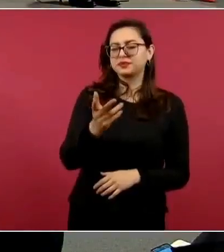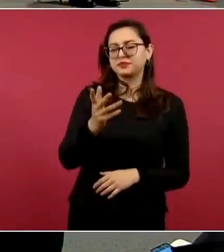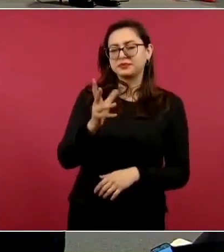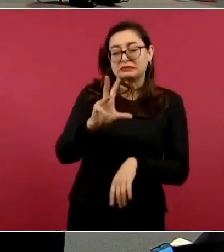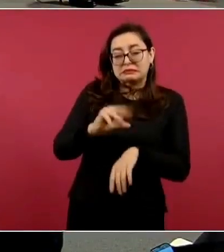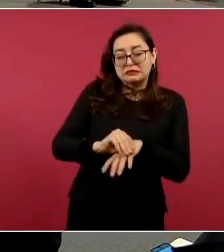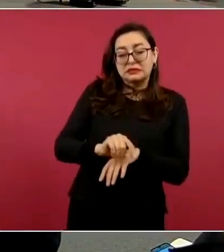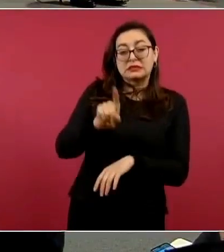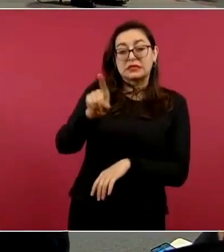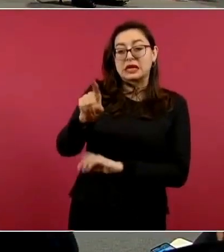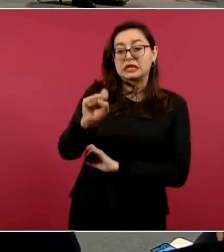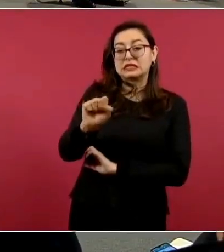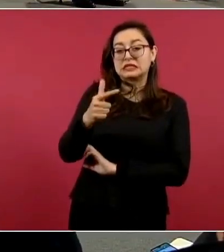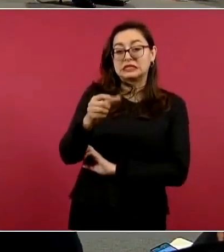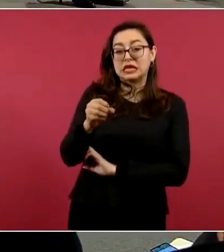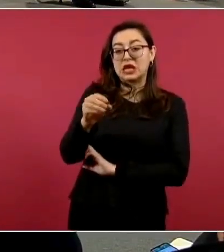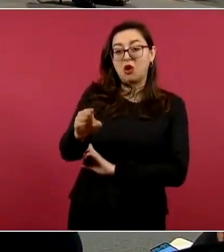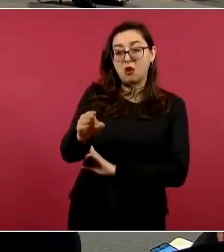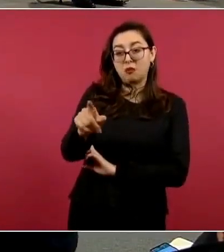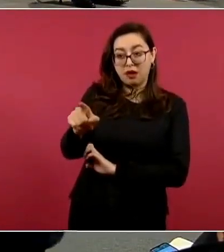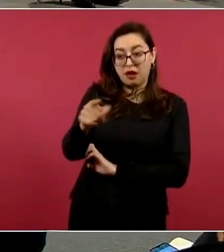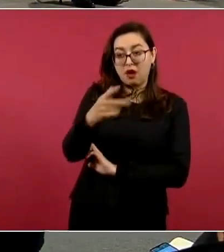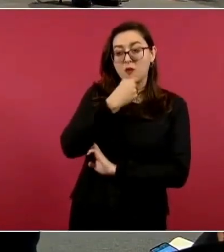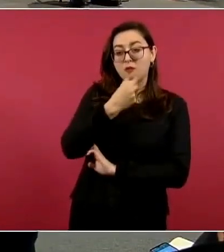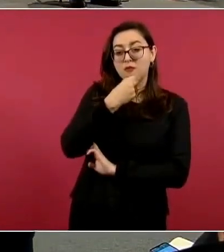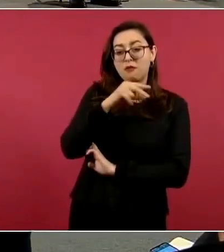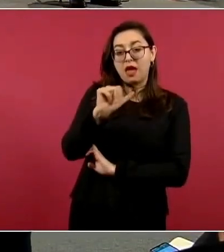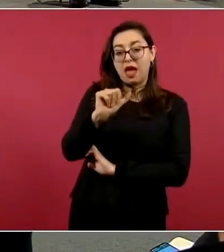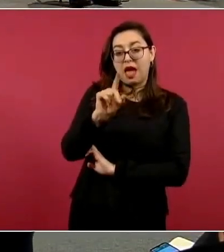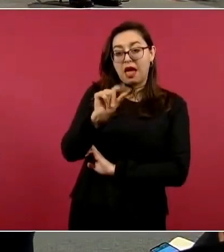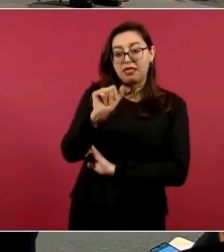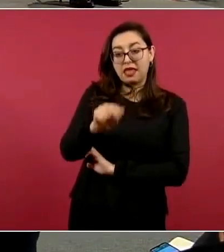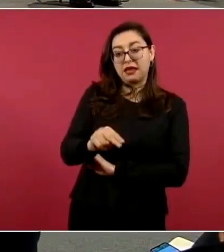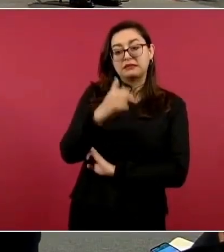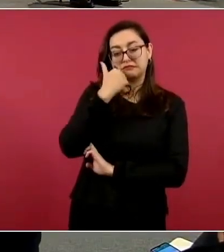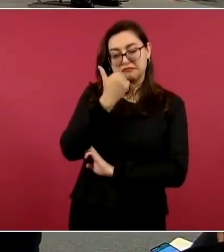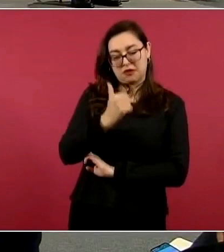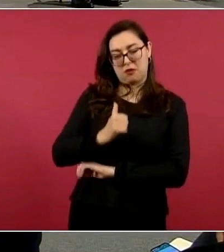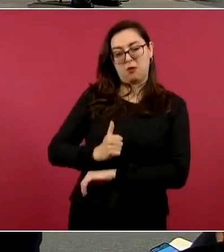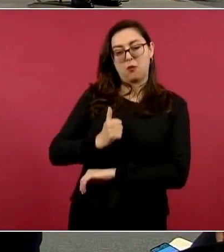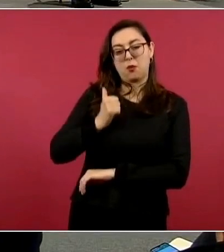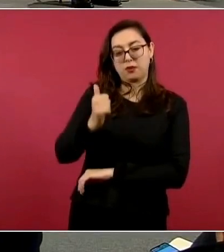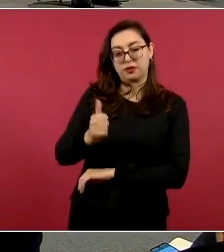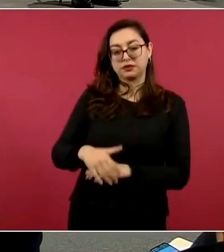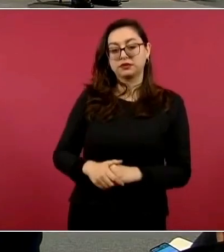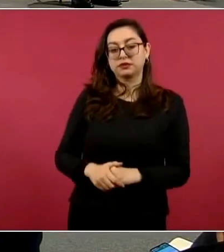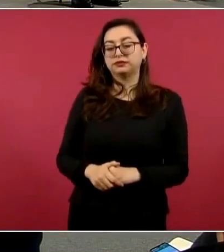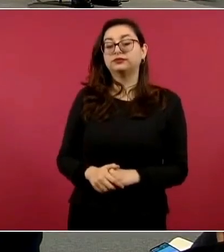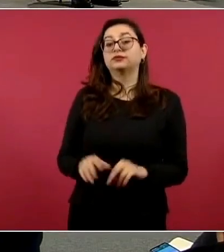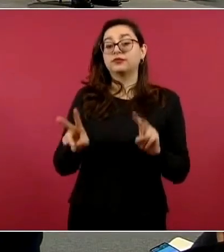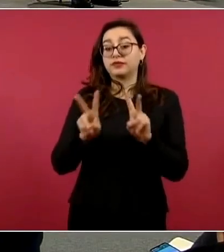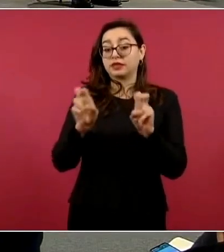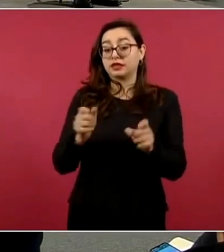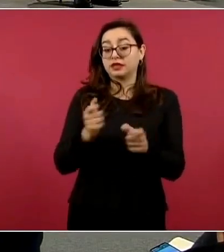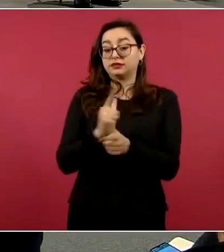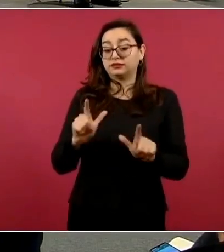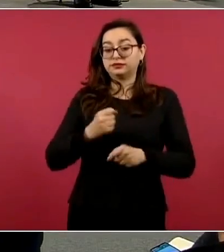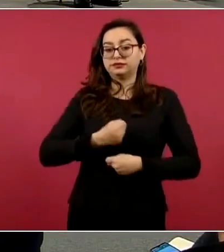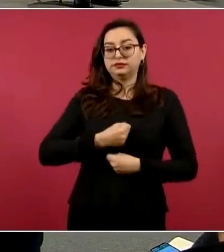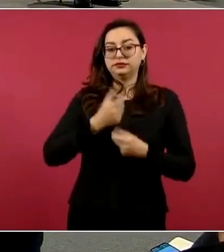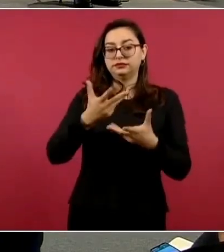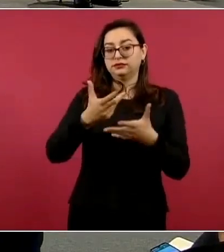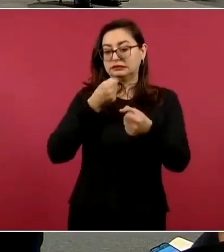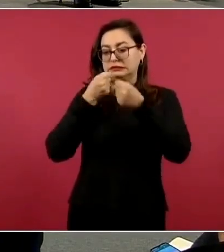Secretario de Gobernación, Adán Augusto. Tuvimos una primera reunión en cuanto al tema de libertad de expresión, agresiones a periodistas.